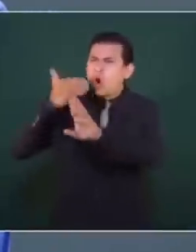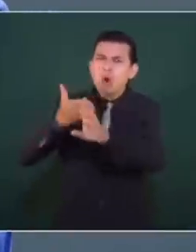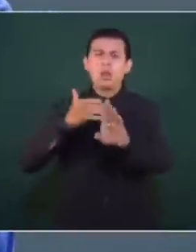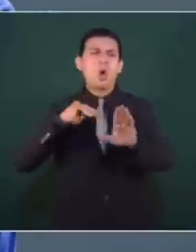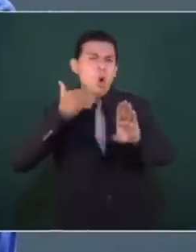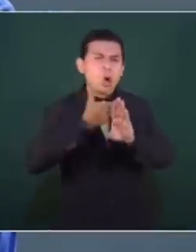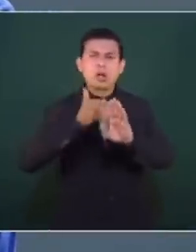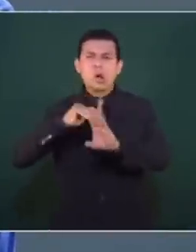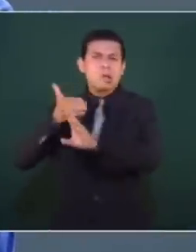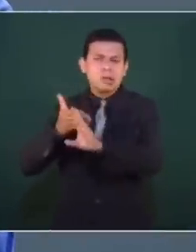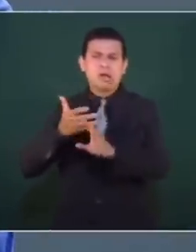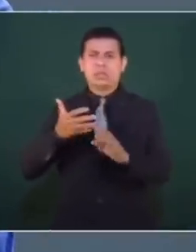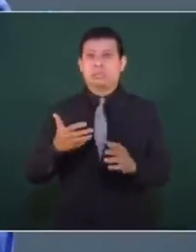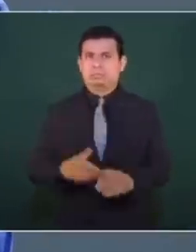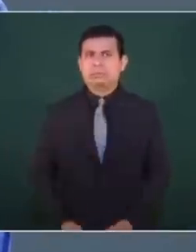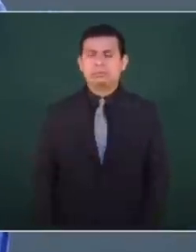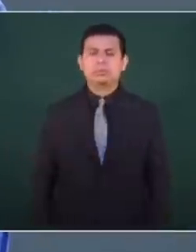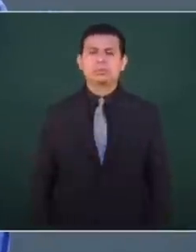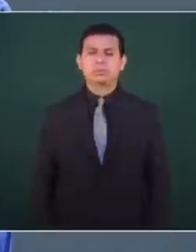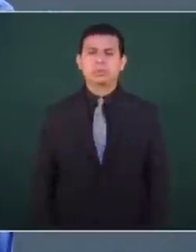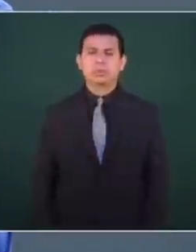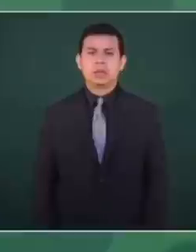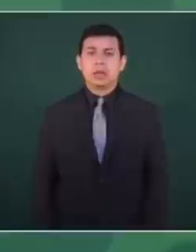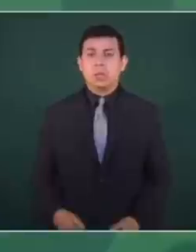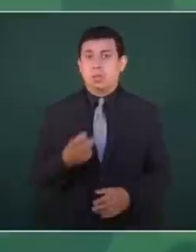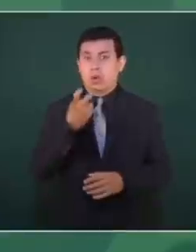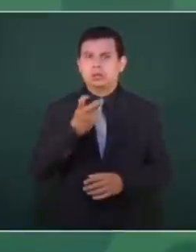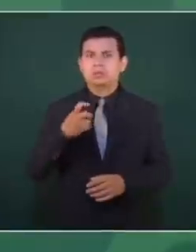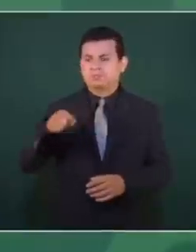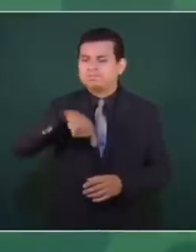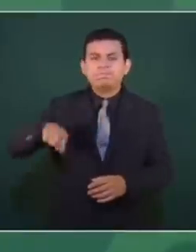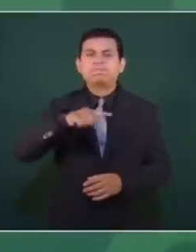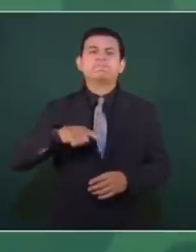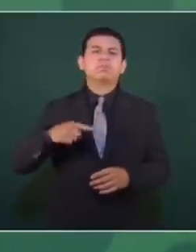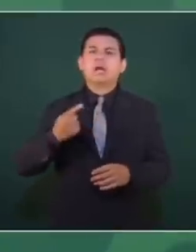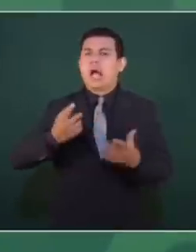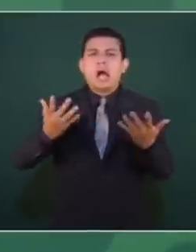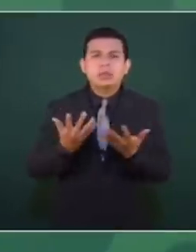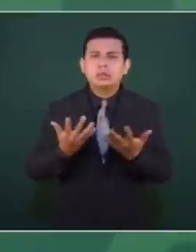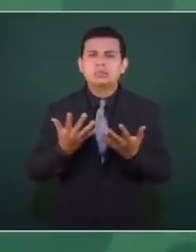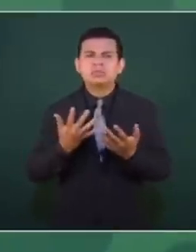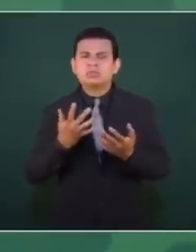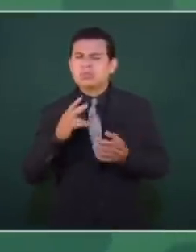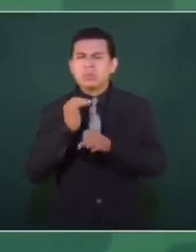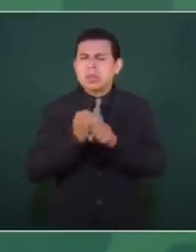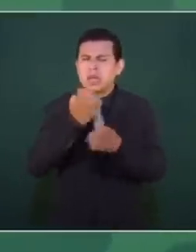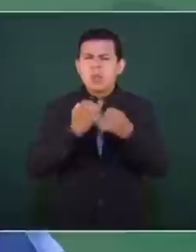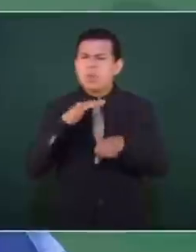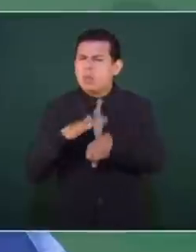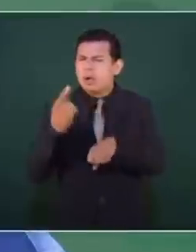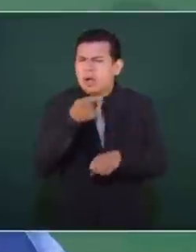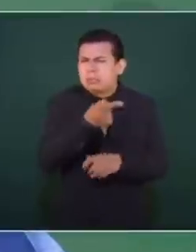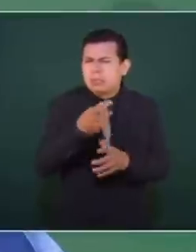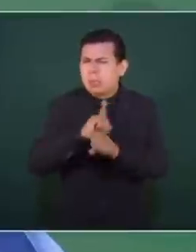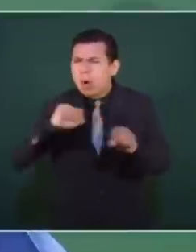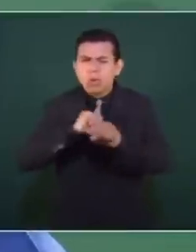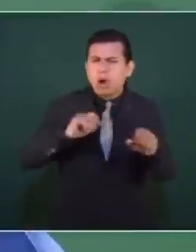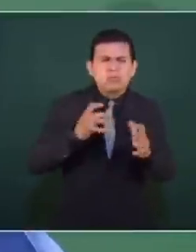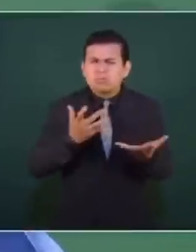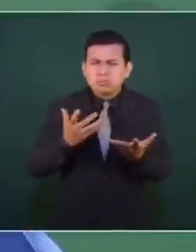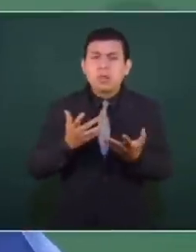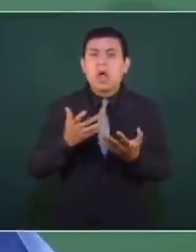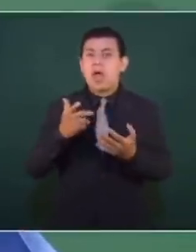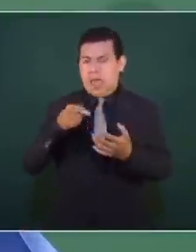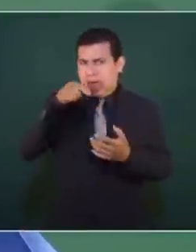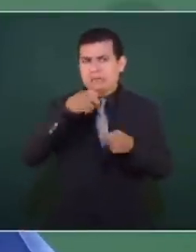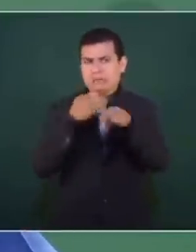tratar de crear terror, miedo. Se va a colaborar con